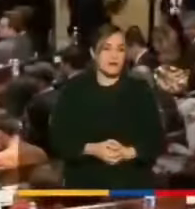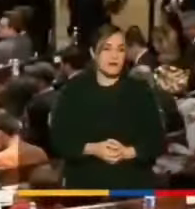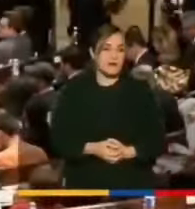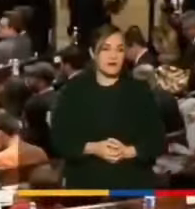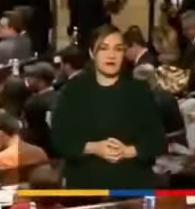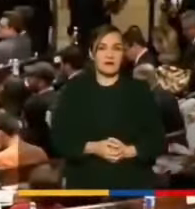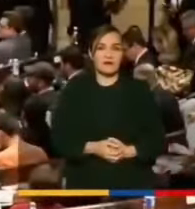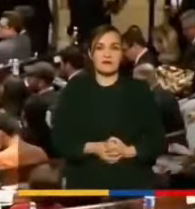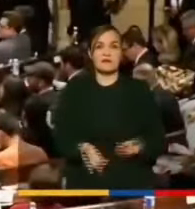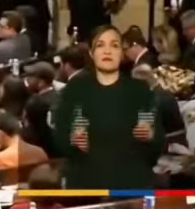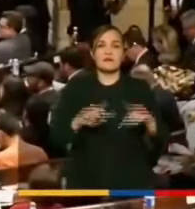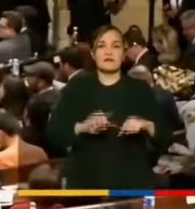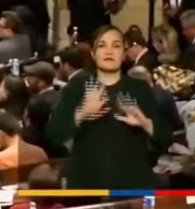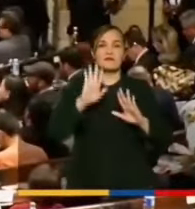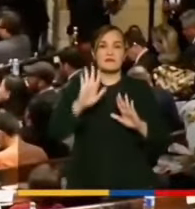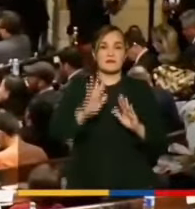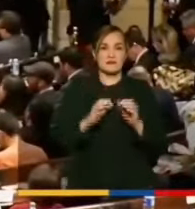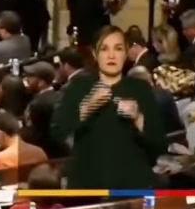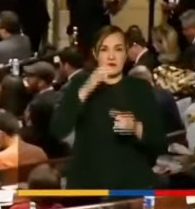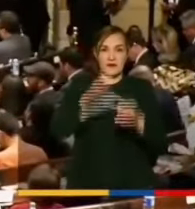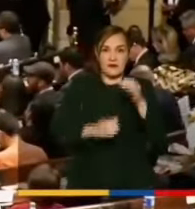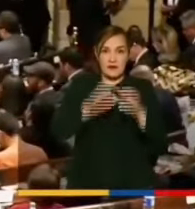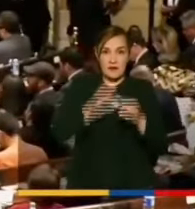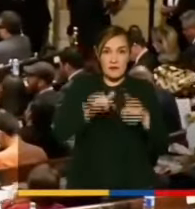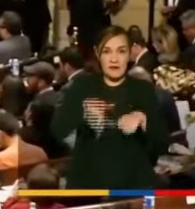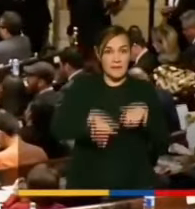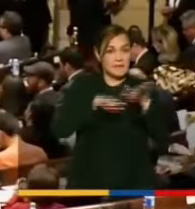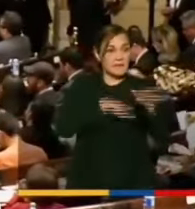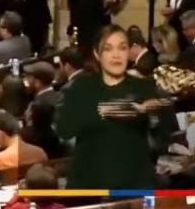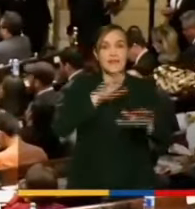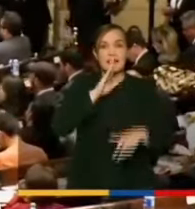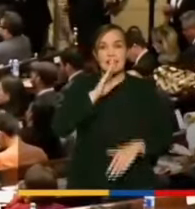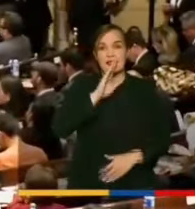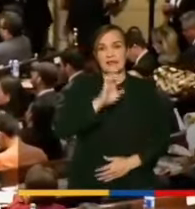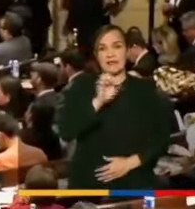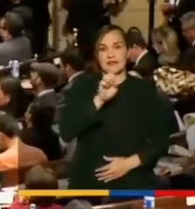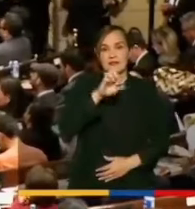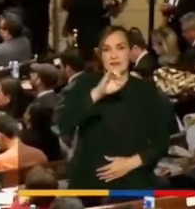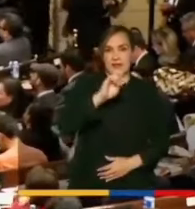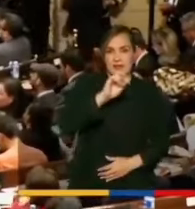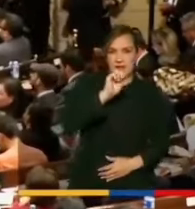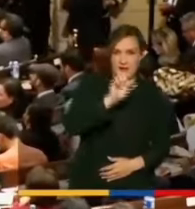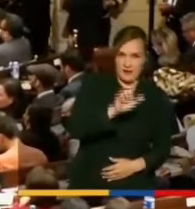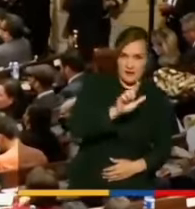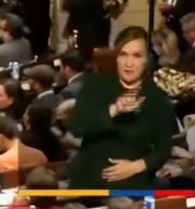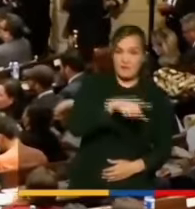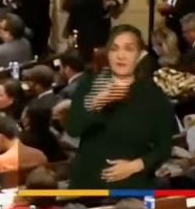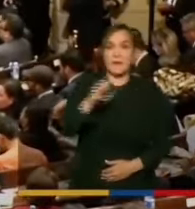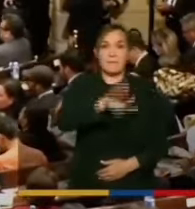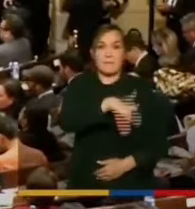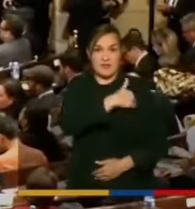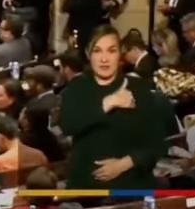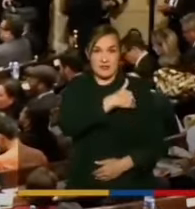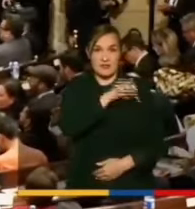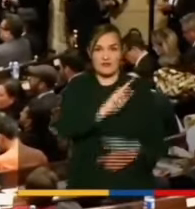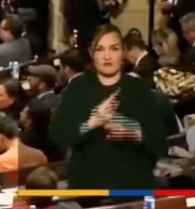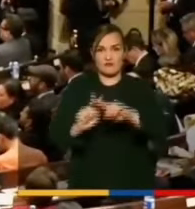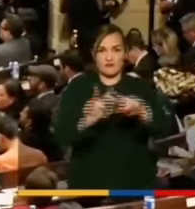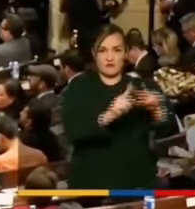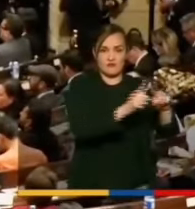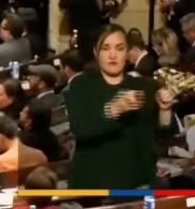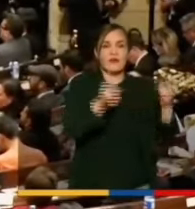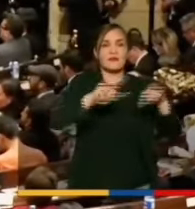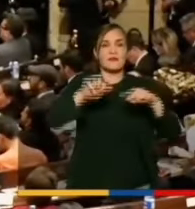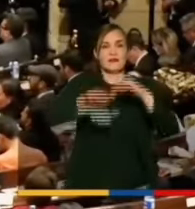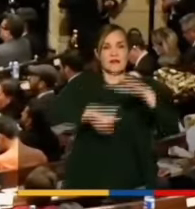Fernando Niño y Juan Espinal, señores ministros de Estado, señores comandantes de las Fuerzas